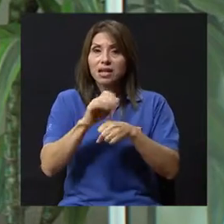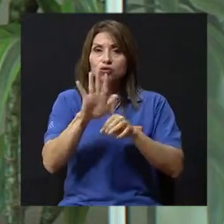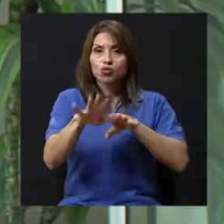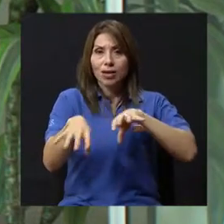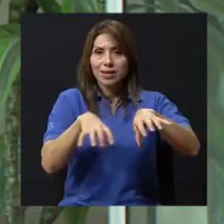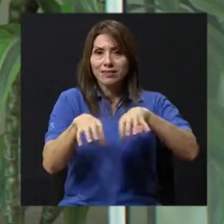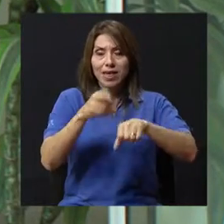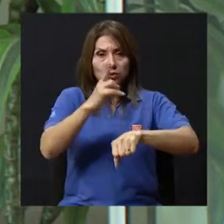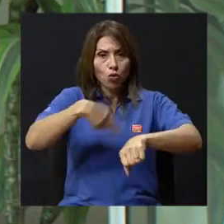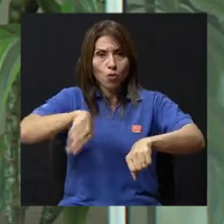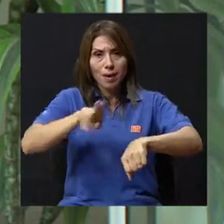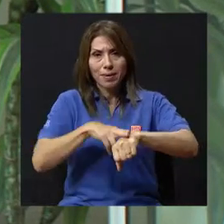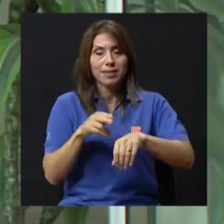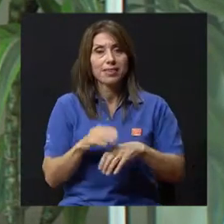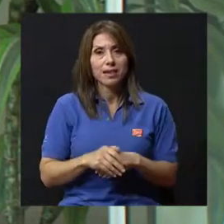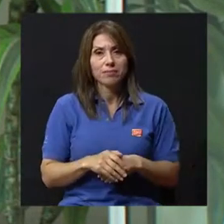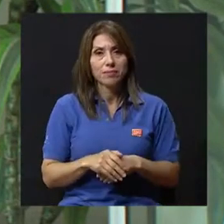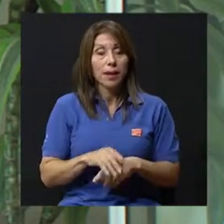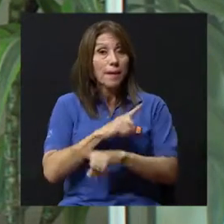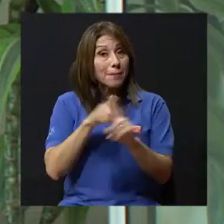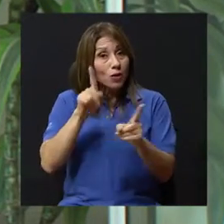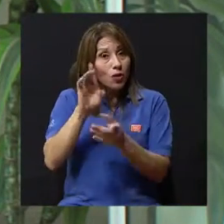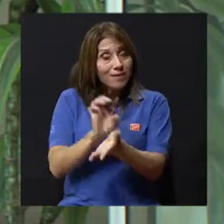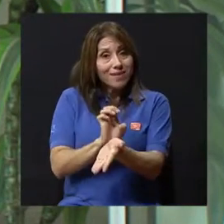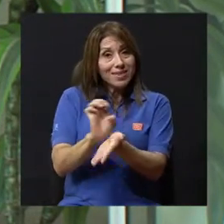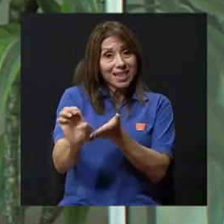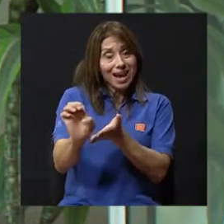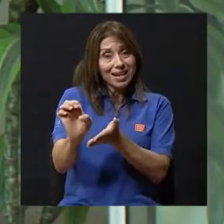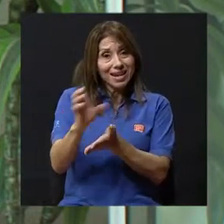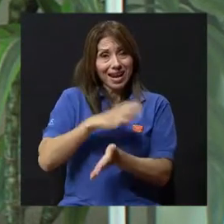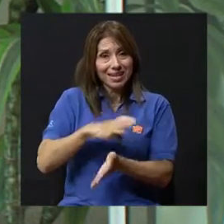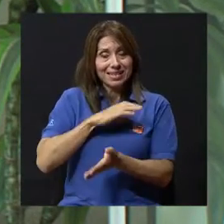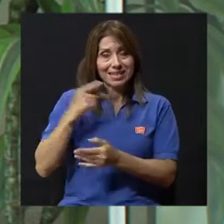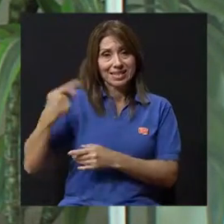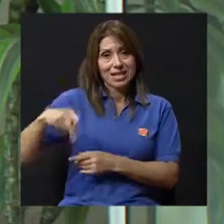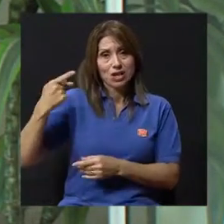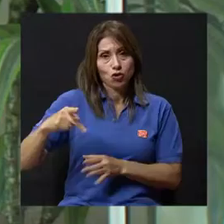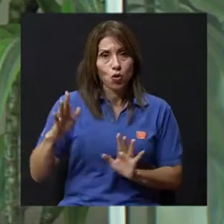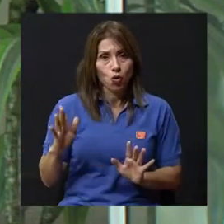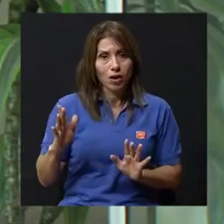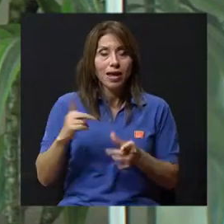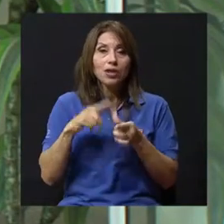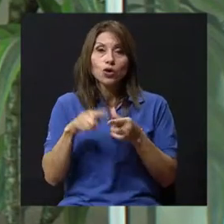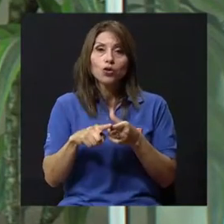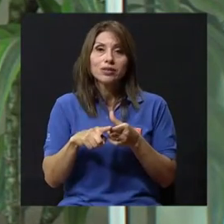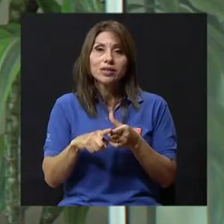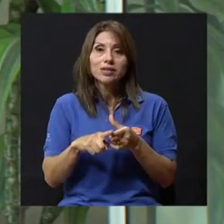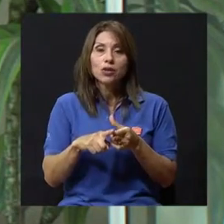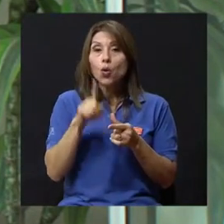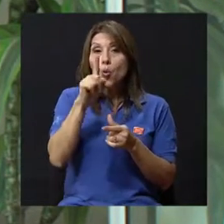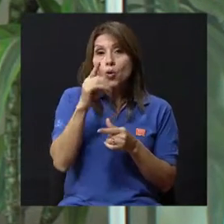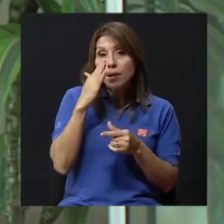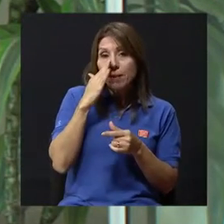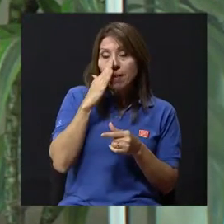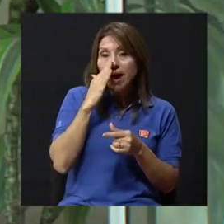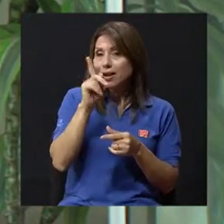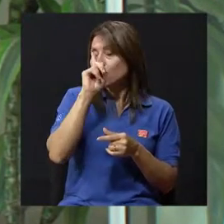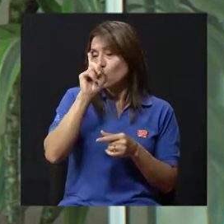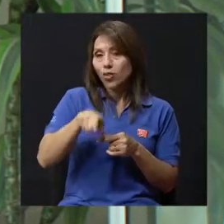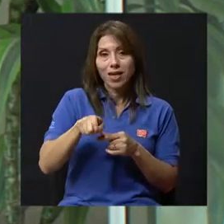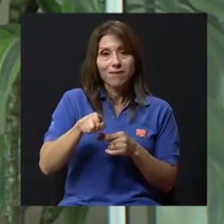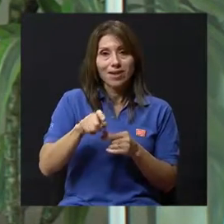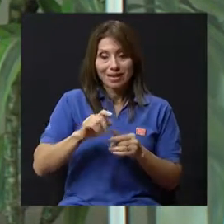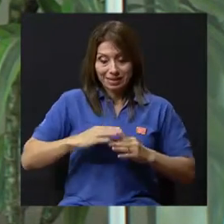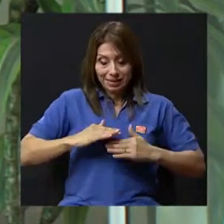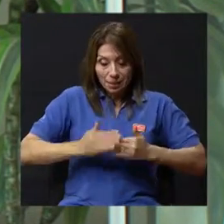normalmente. Eso sí, hay que evitar los factores de riesgo. Entonces, la madre no debe estar en contacto